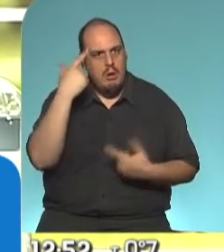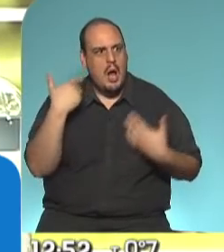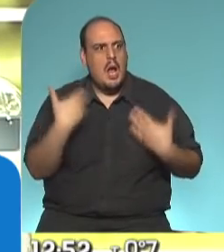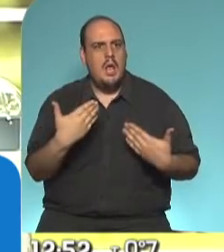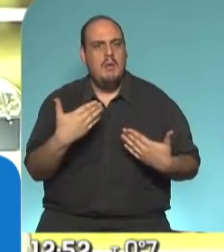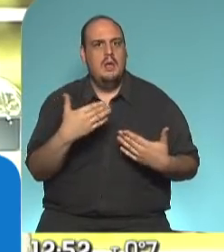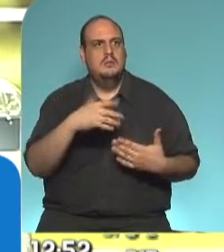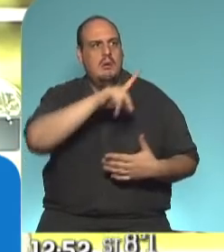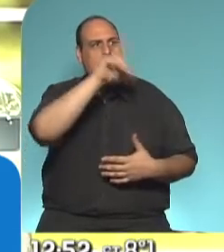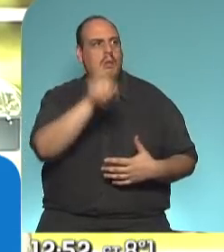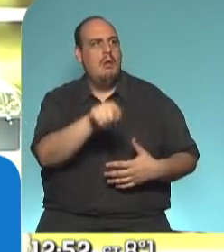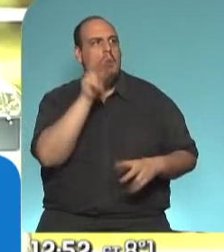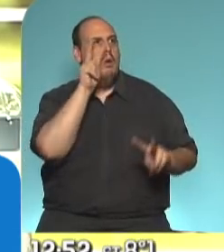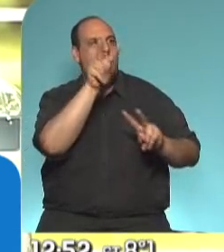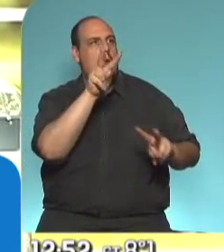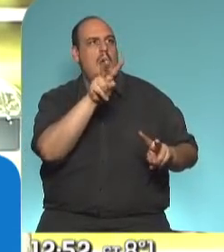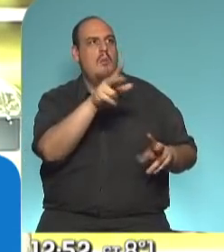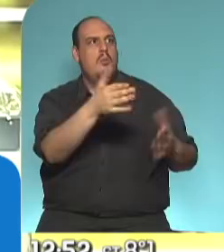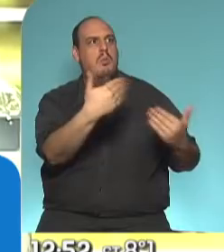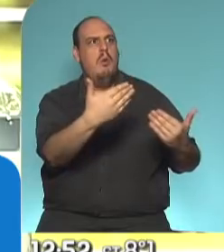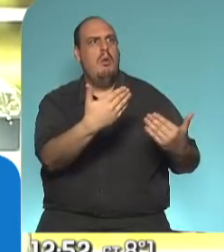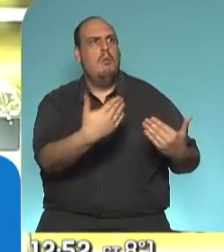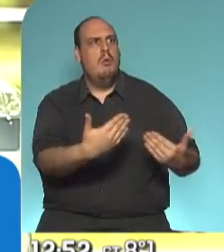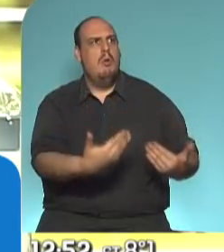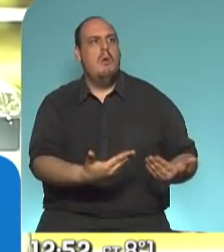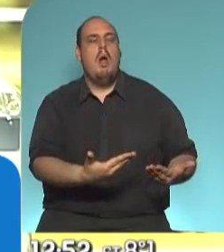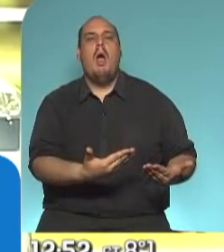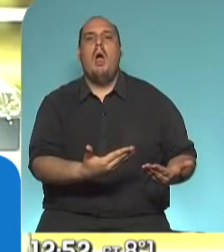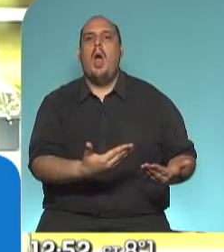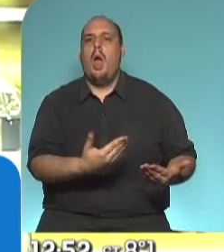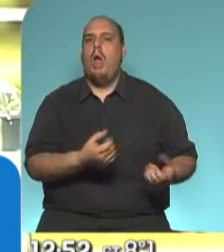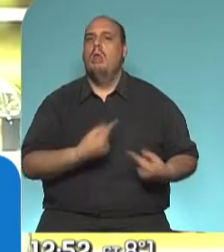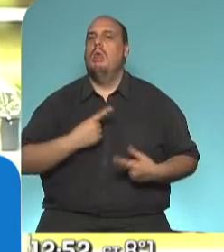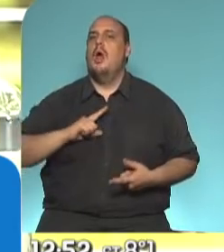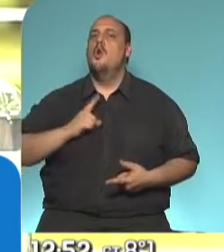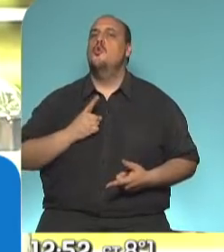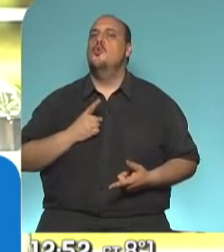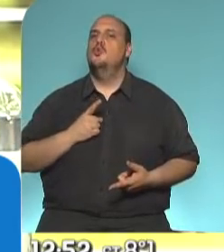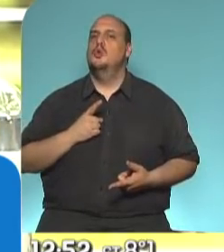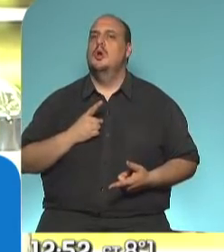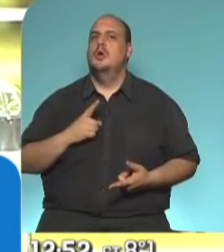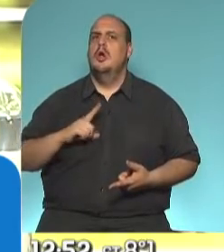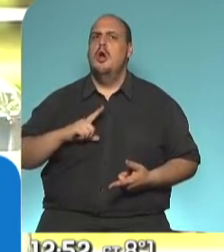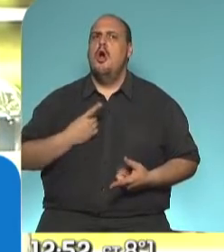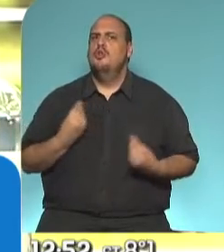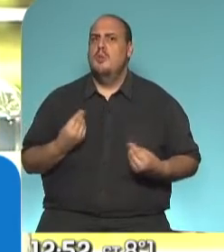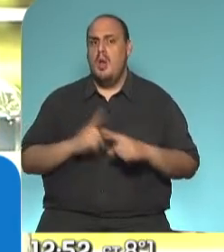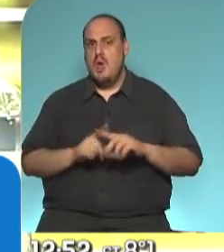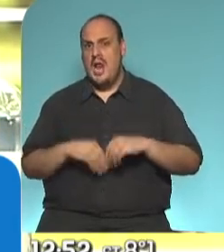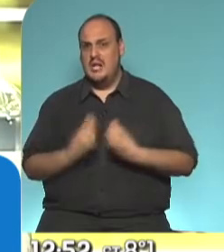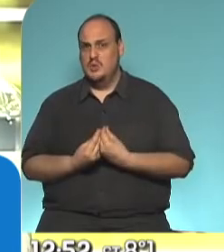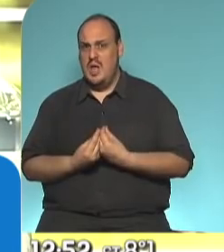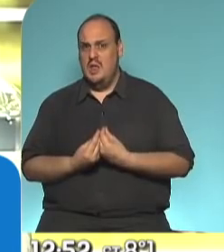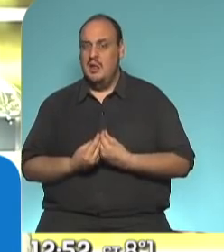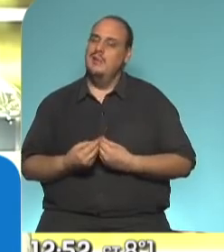la patria, tenemos que estar orgullosos de cómo enfrentamos eso. Y tenemos que estarlo por los resultados, no porque el presidente